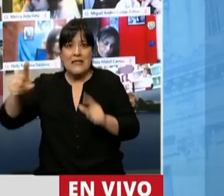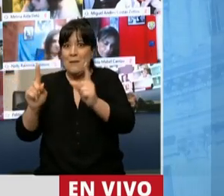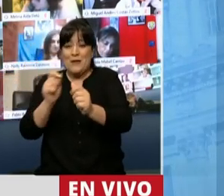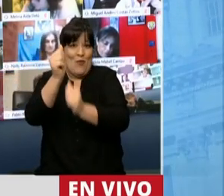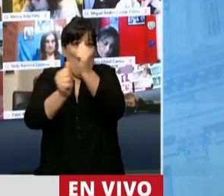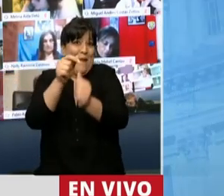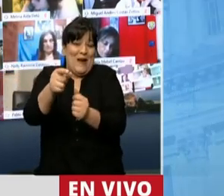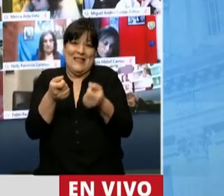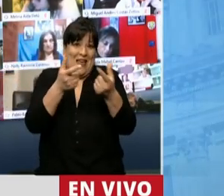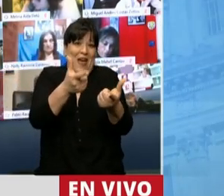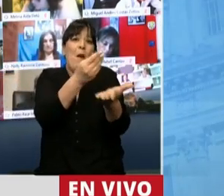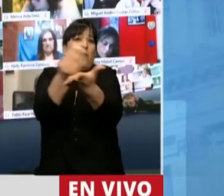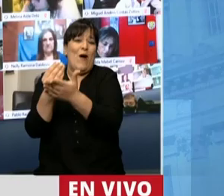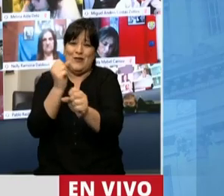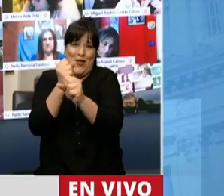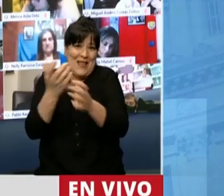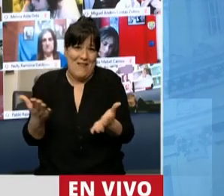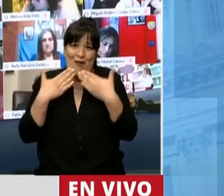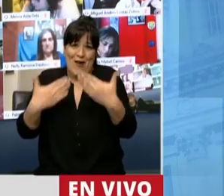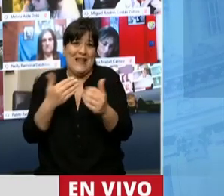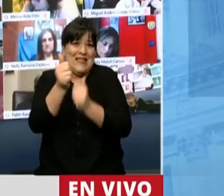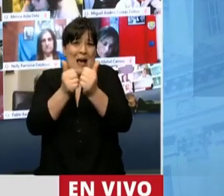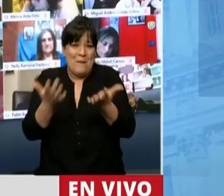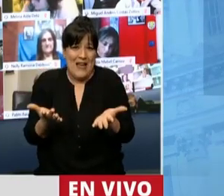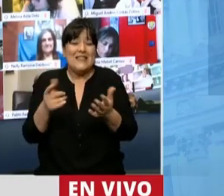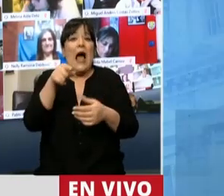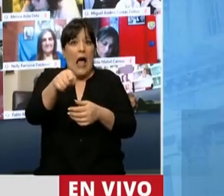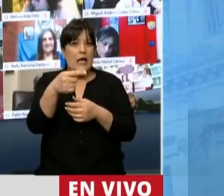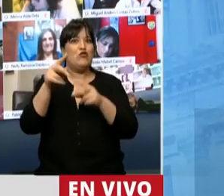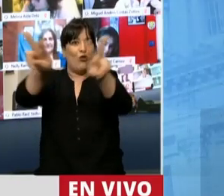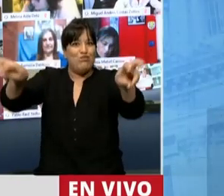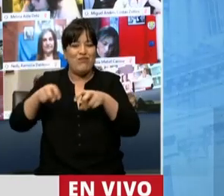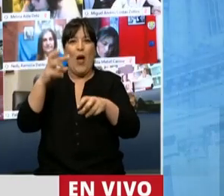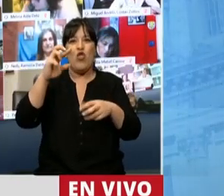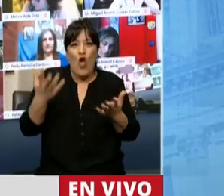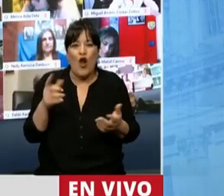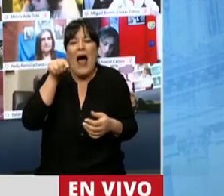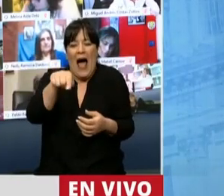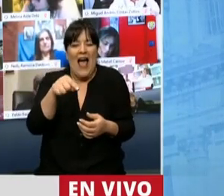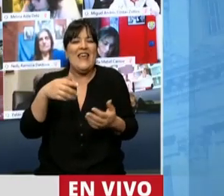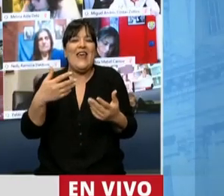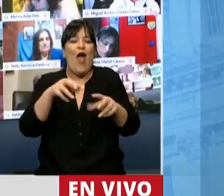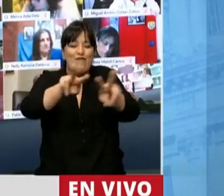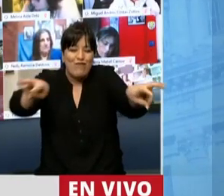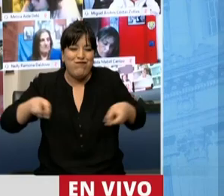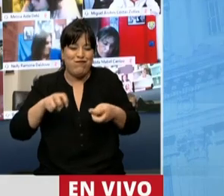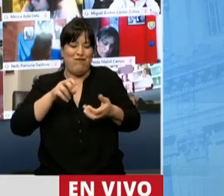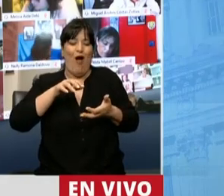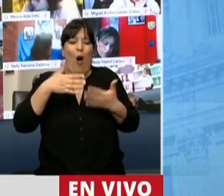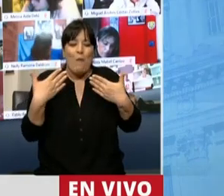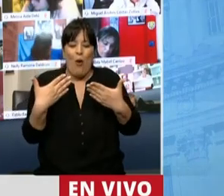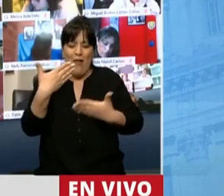generan puestos de trabajo y son las que nos permiten obtener divisas, nos va a permitir salir de manera...